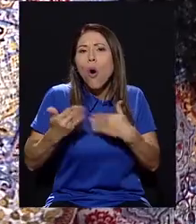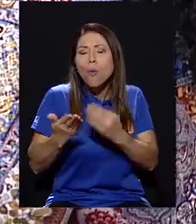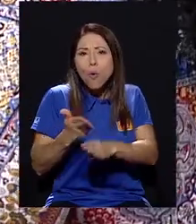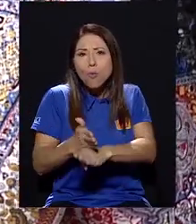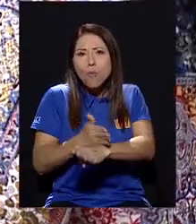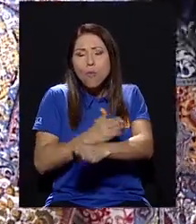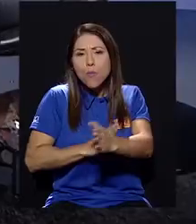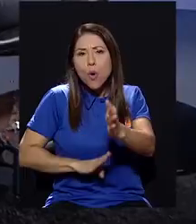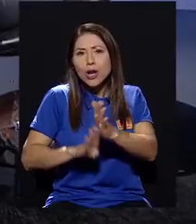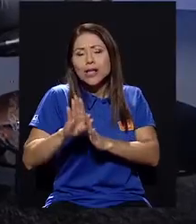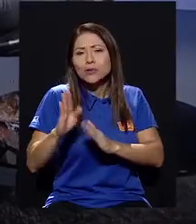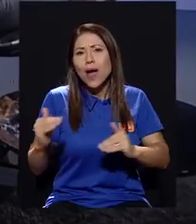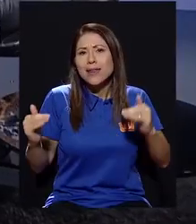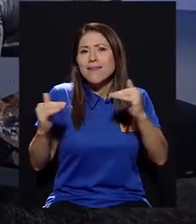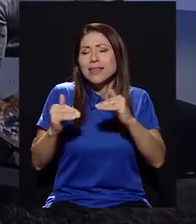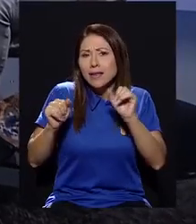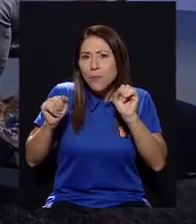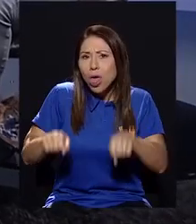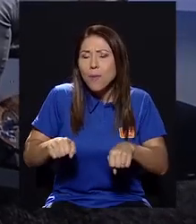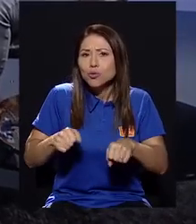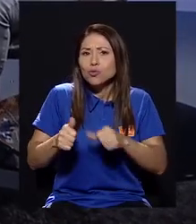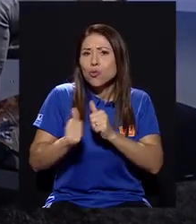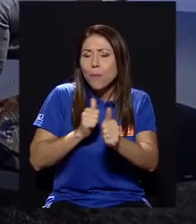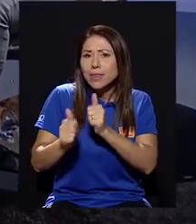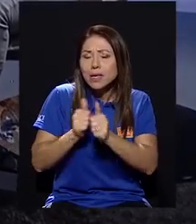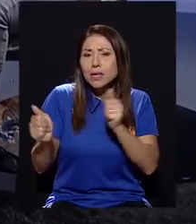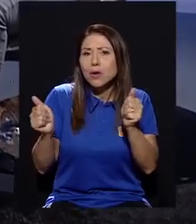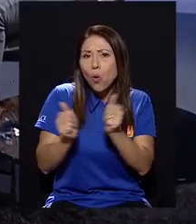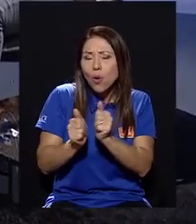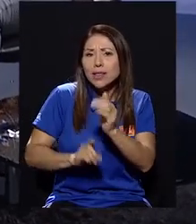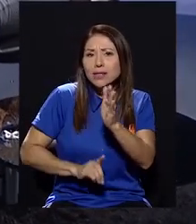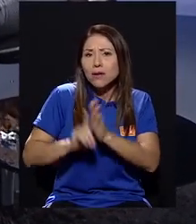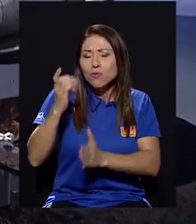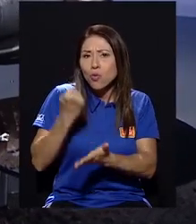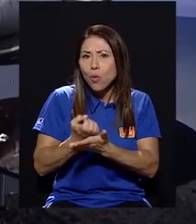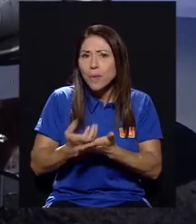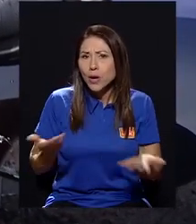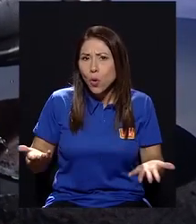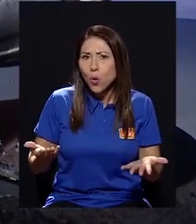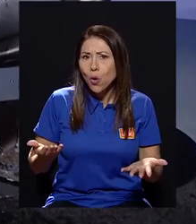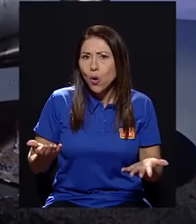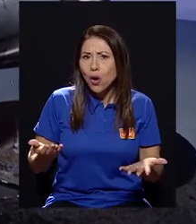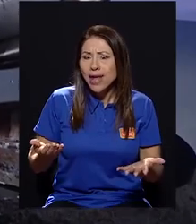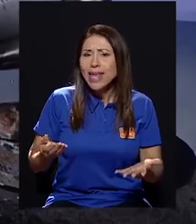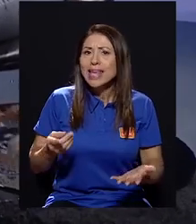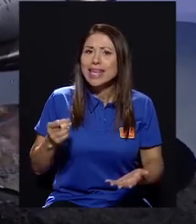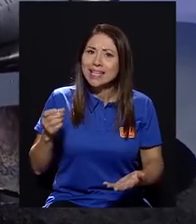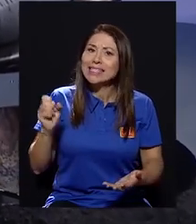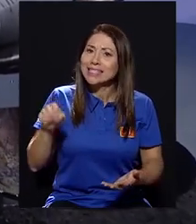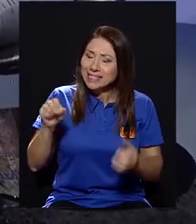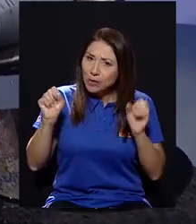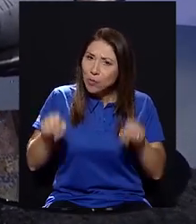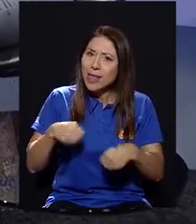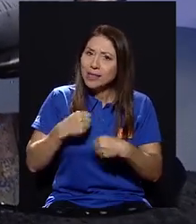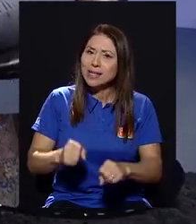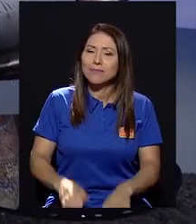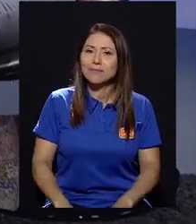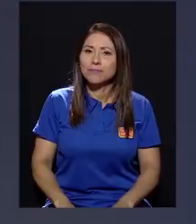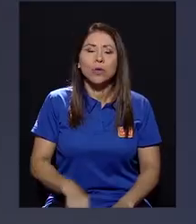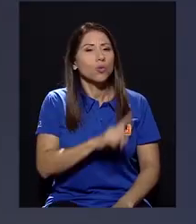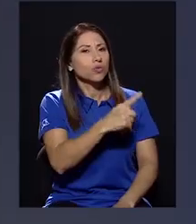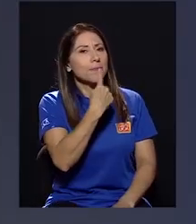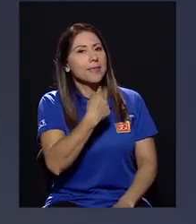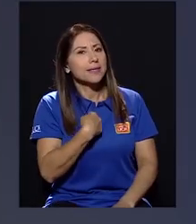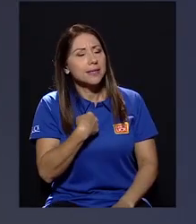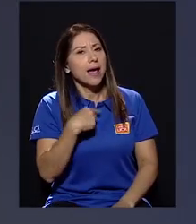a mayor progreso a nivel de que podamos competir con el desarrollo económico, y sí se puede hacer.